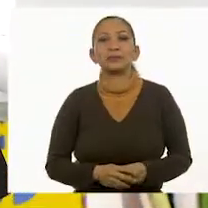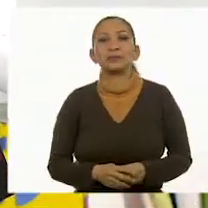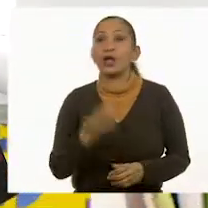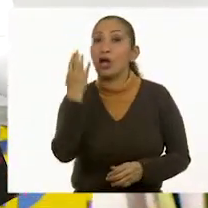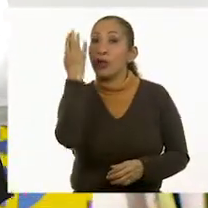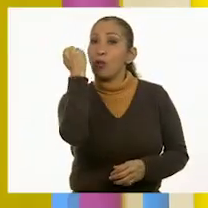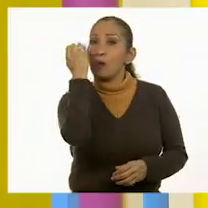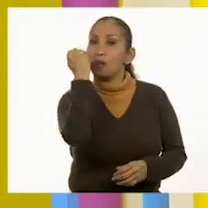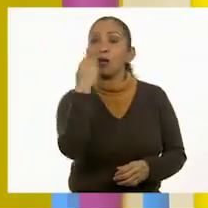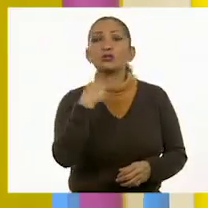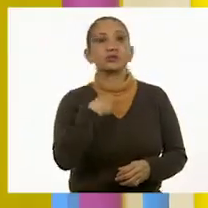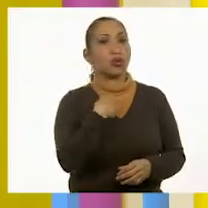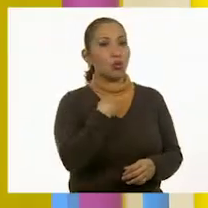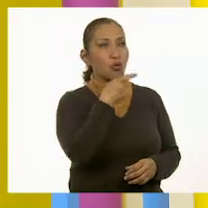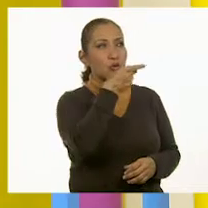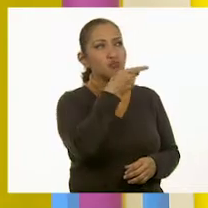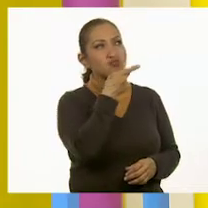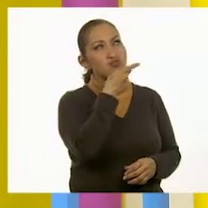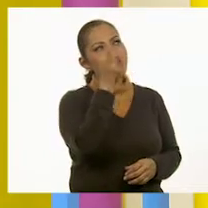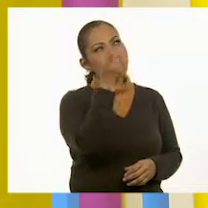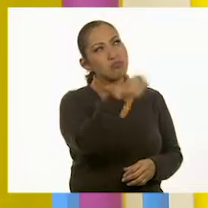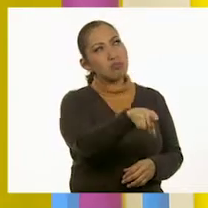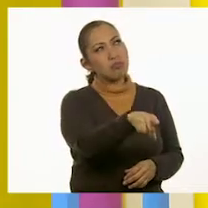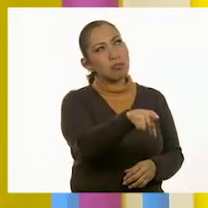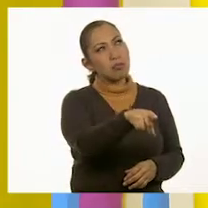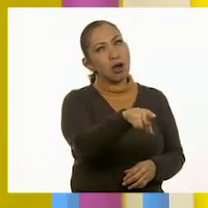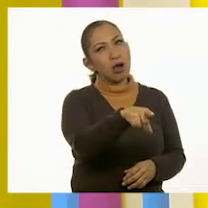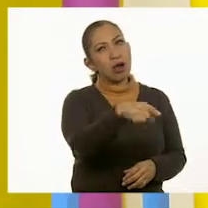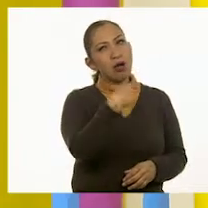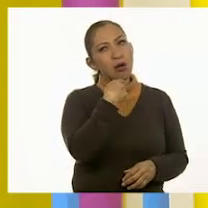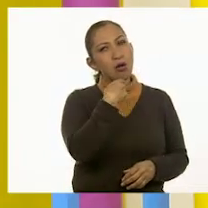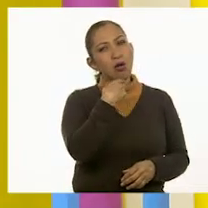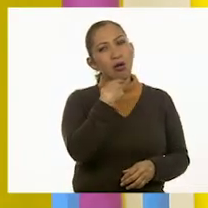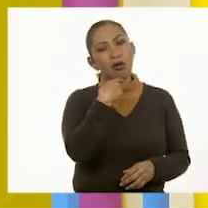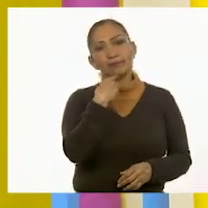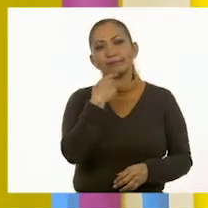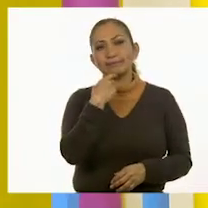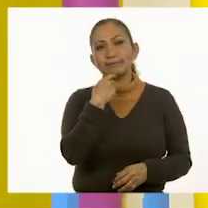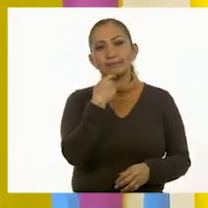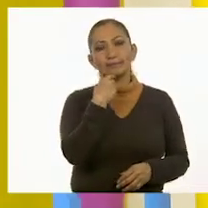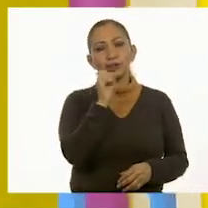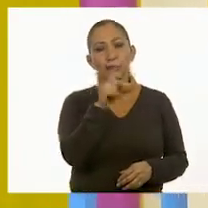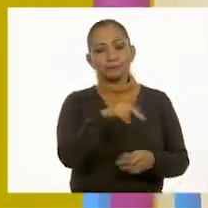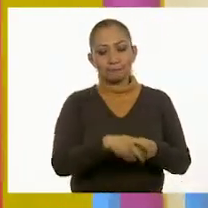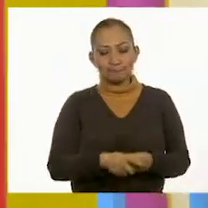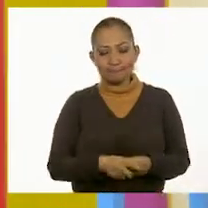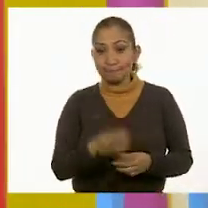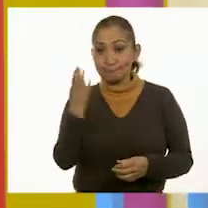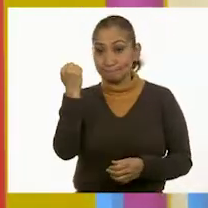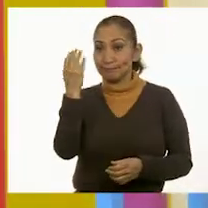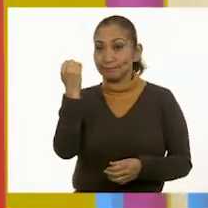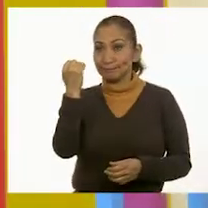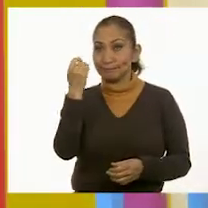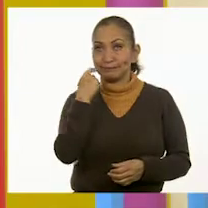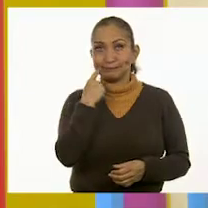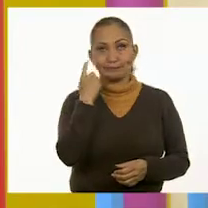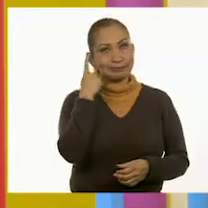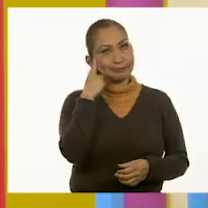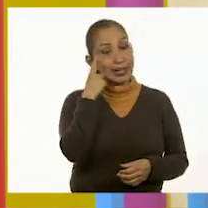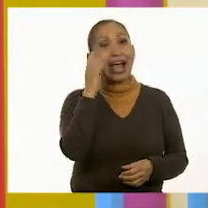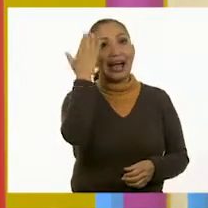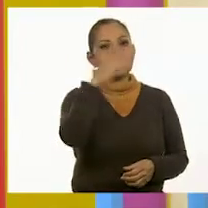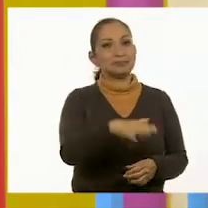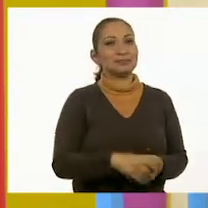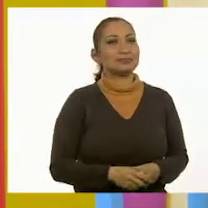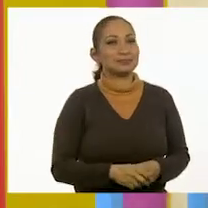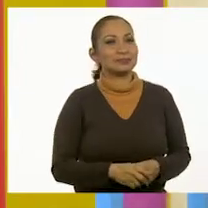Nueve. Ahora yo tengo que decidir, entonces. qué debo de hacer yo. Ajá. Nueve. Nueve, nueve. Ya